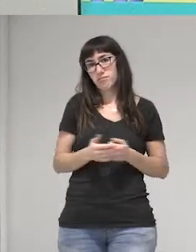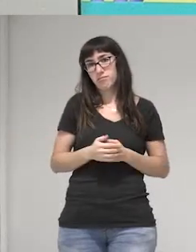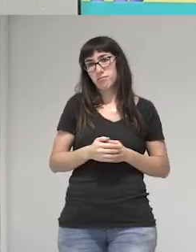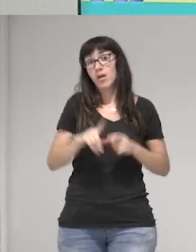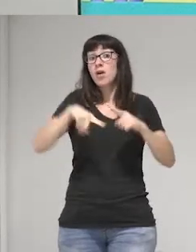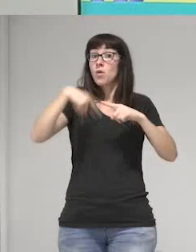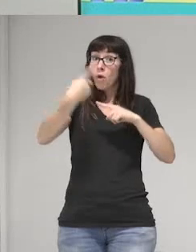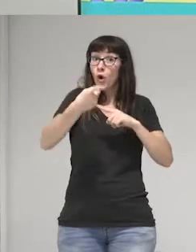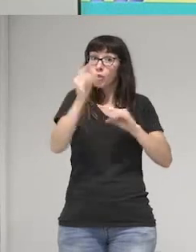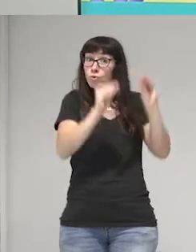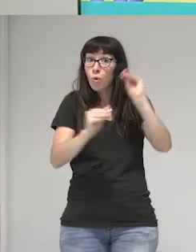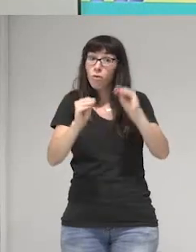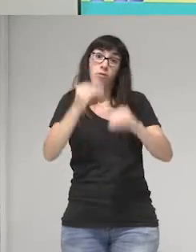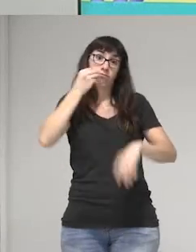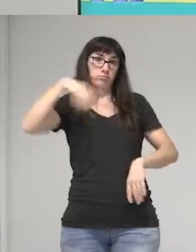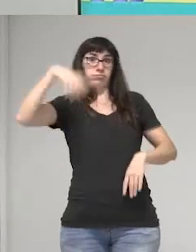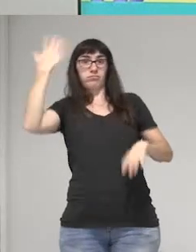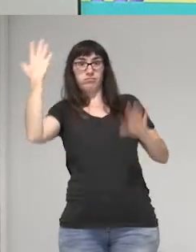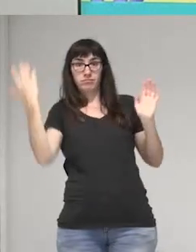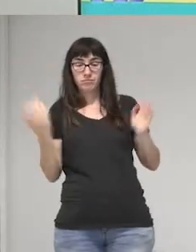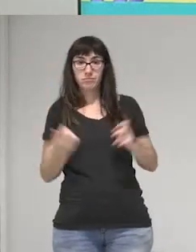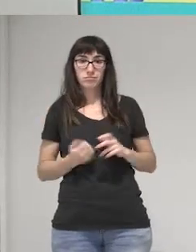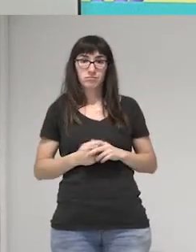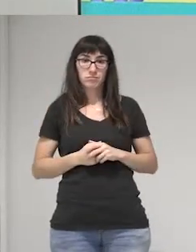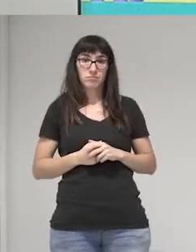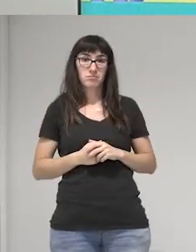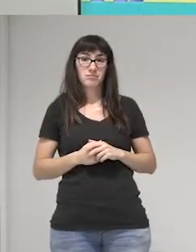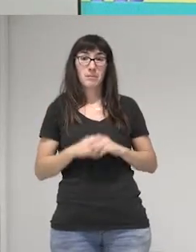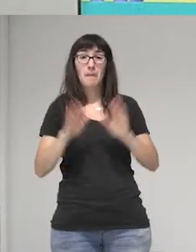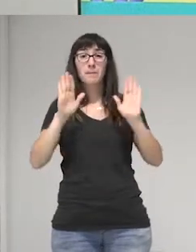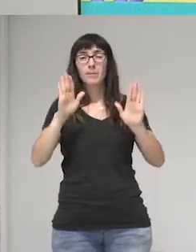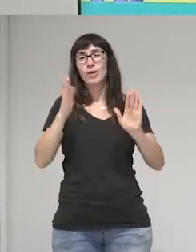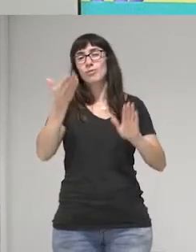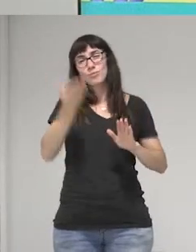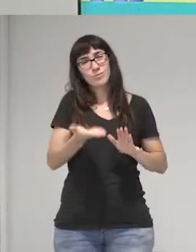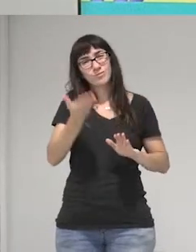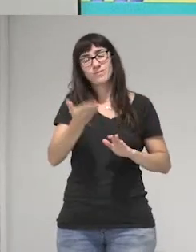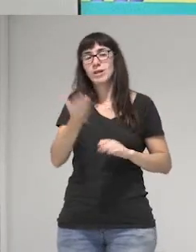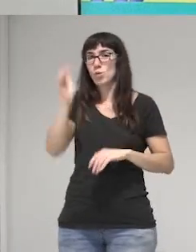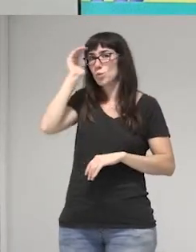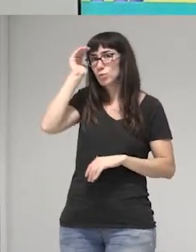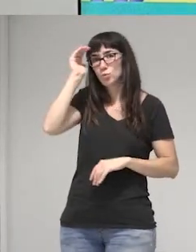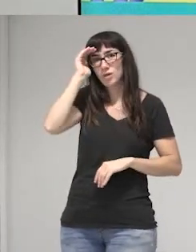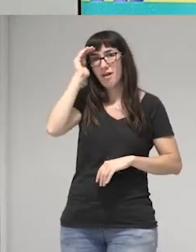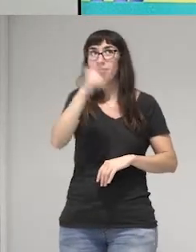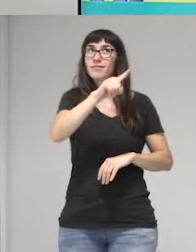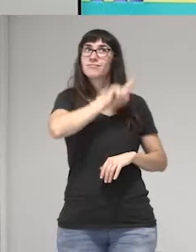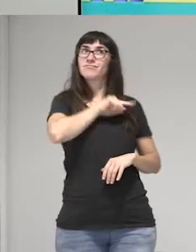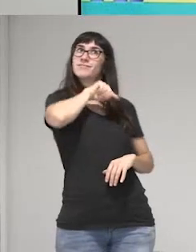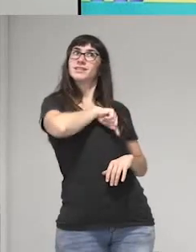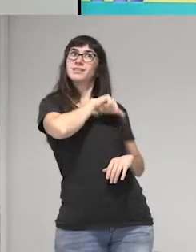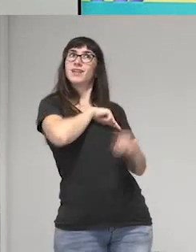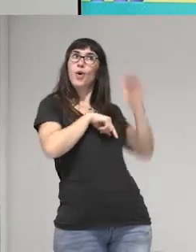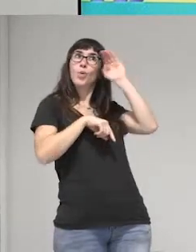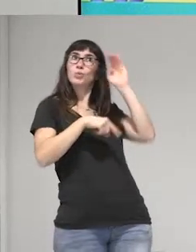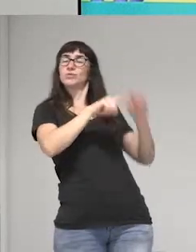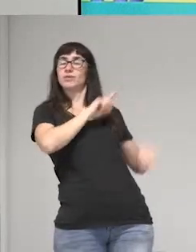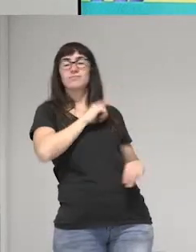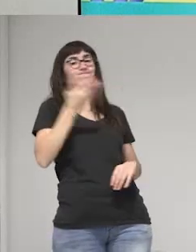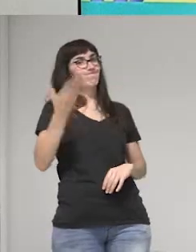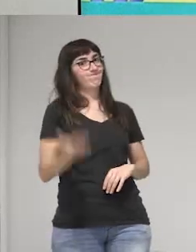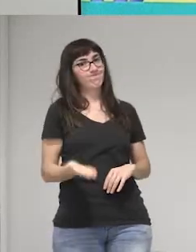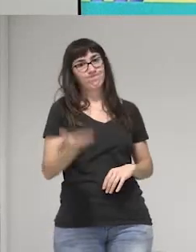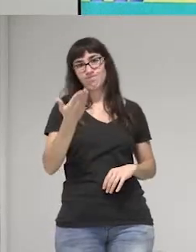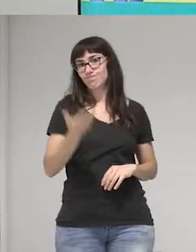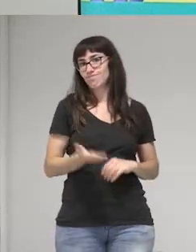resolvemos el problema, qué bien. Pero el valor de ser escuchado es impresionante, porque